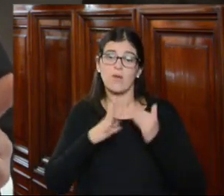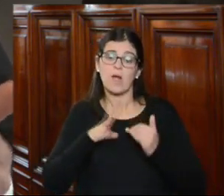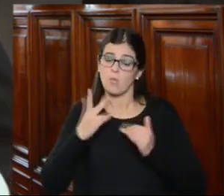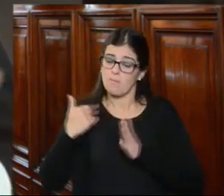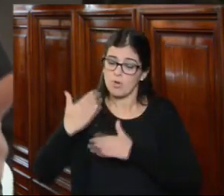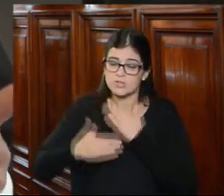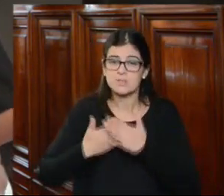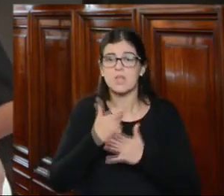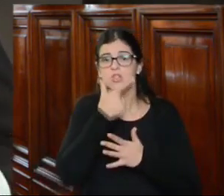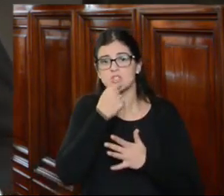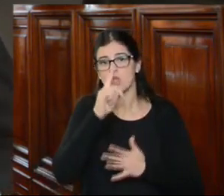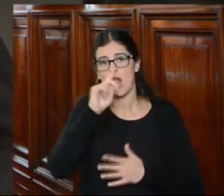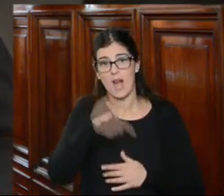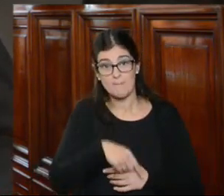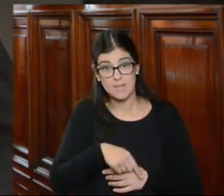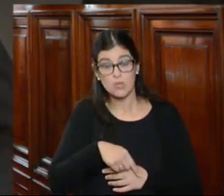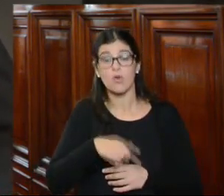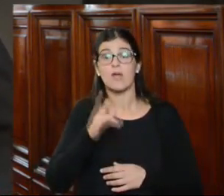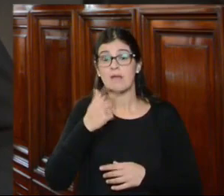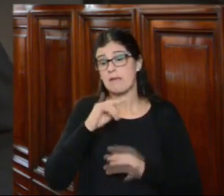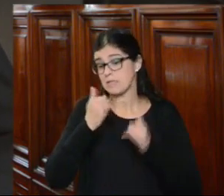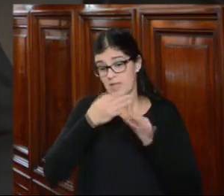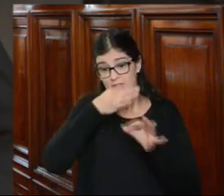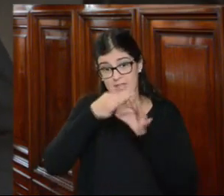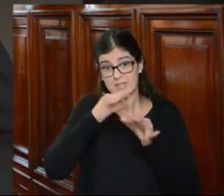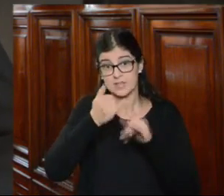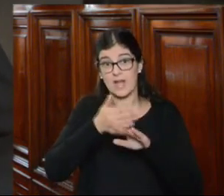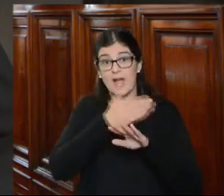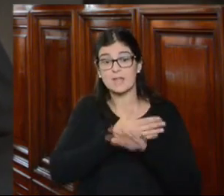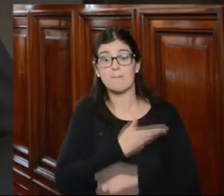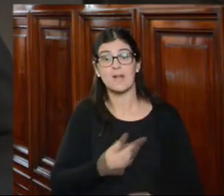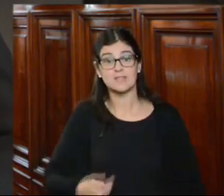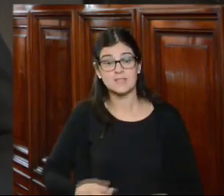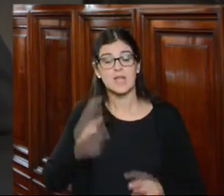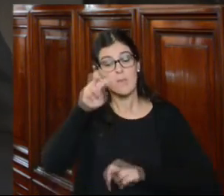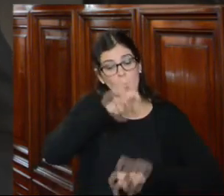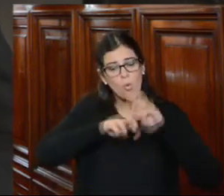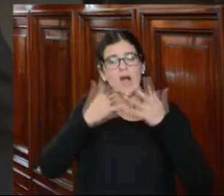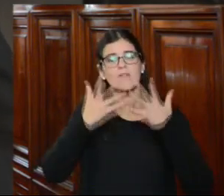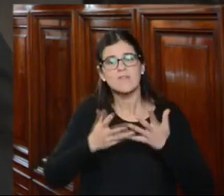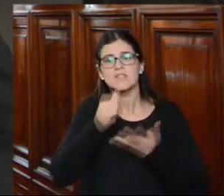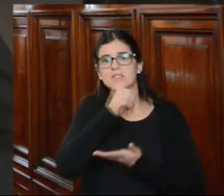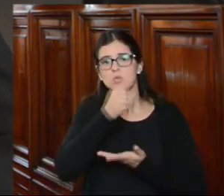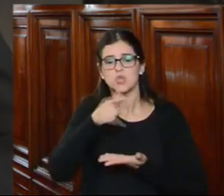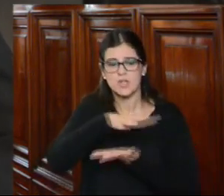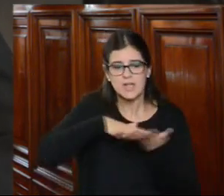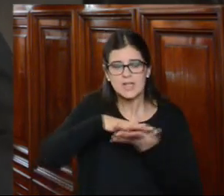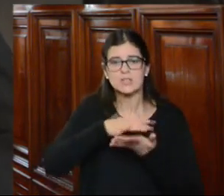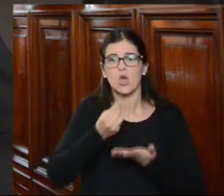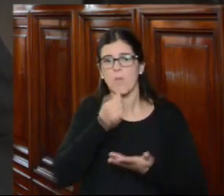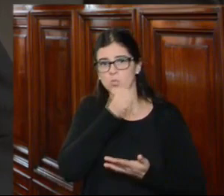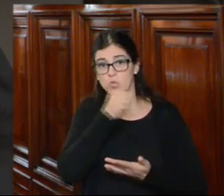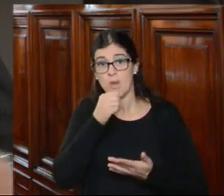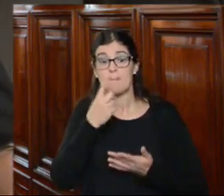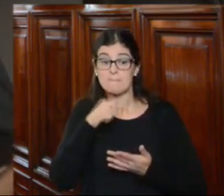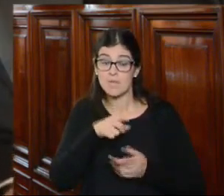procedimiento sencillo rápido que como muy bien decía el señor presidente busca resolver situaciones pero eso